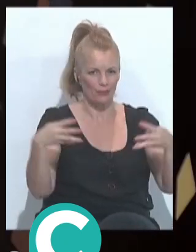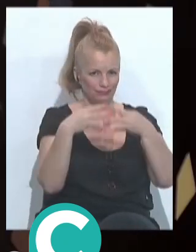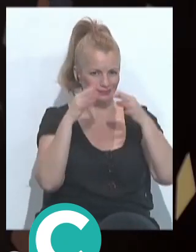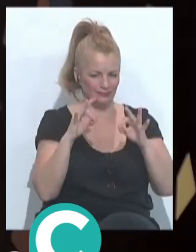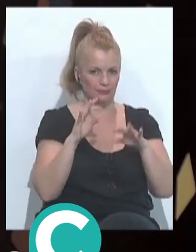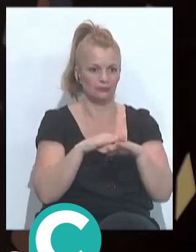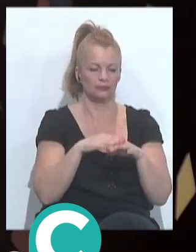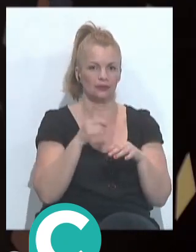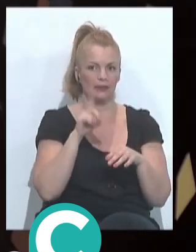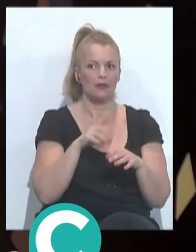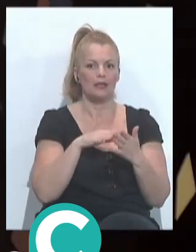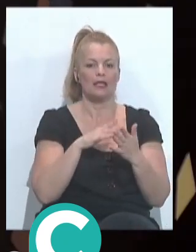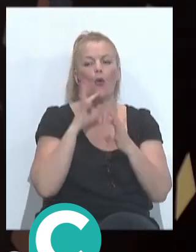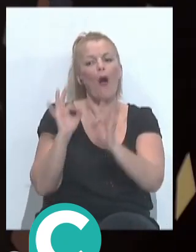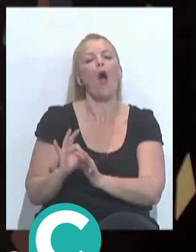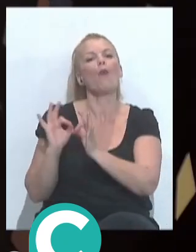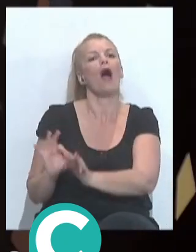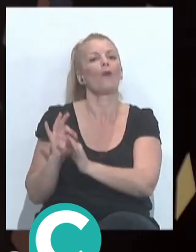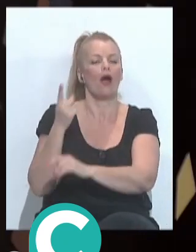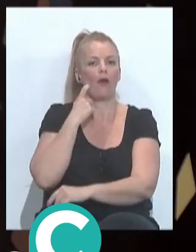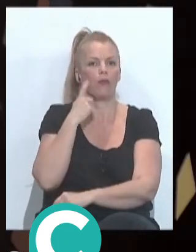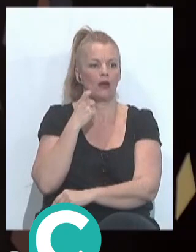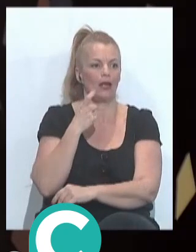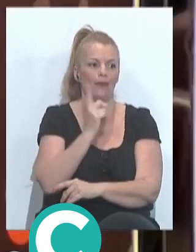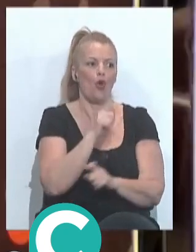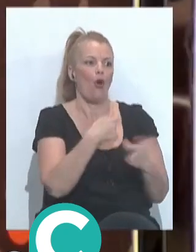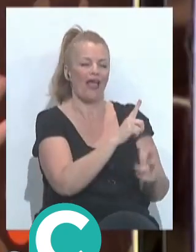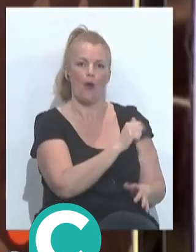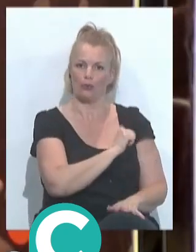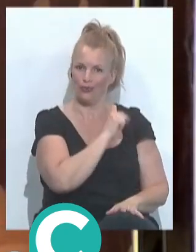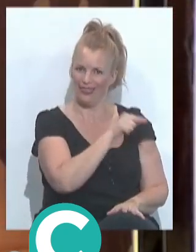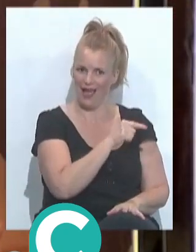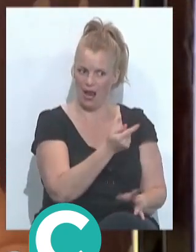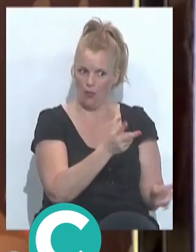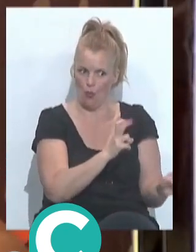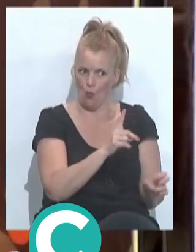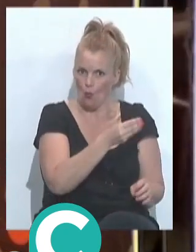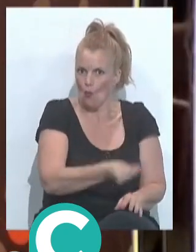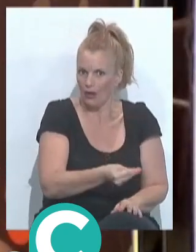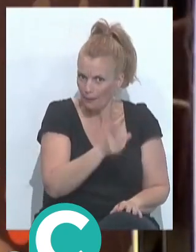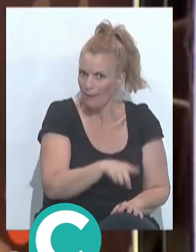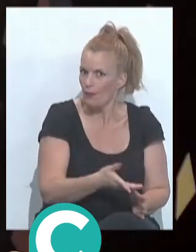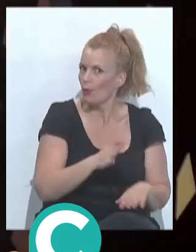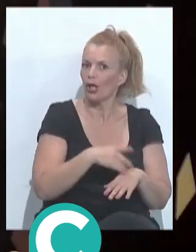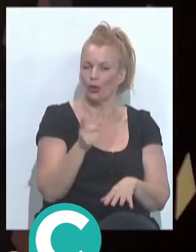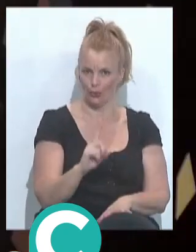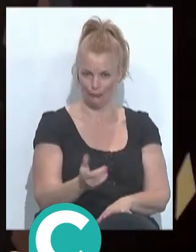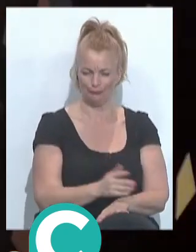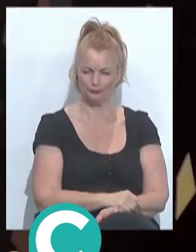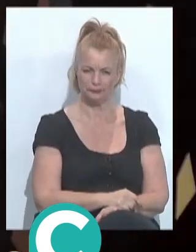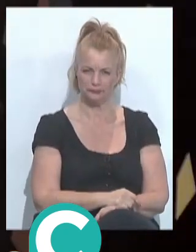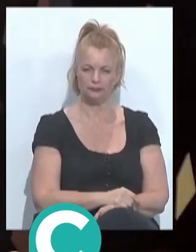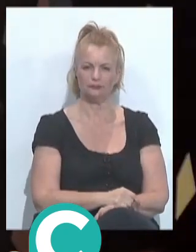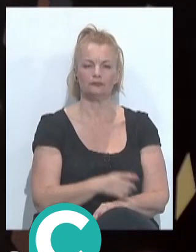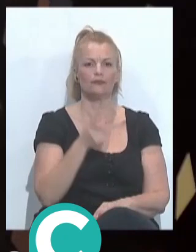nivel jurado, es decir, se cuenta con las de siempre y quizás no se le da la oportunidad... a de ahí los pocos huecos que queden, que vayan quedando, a no ser que despunte mucho. Bueno,